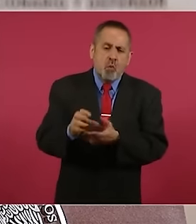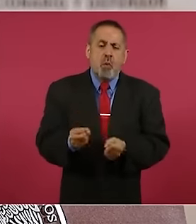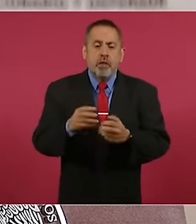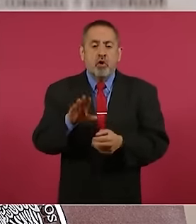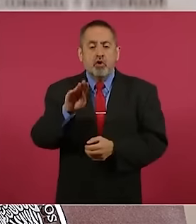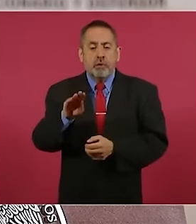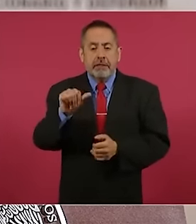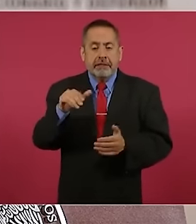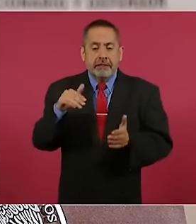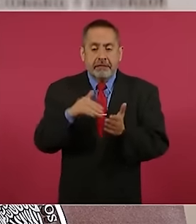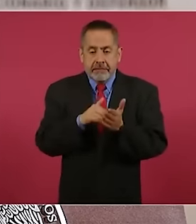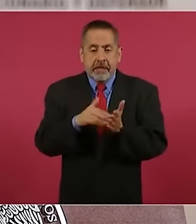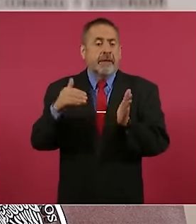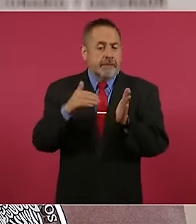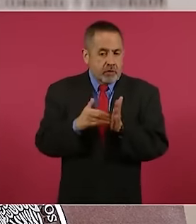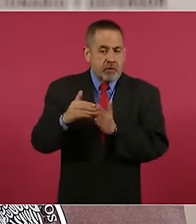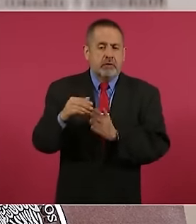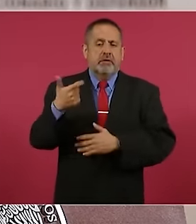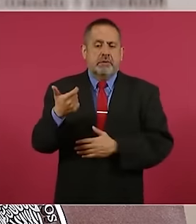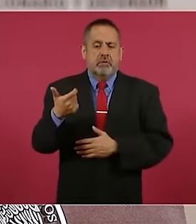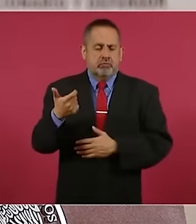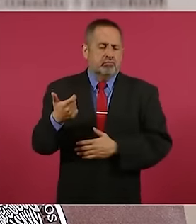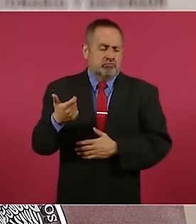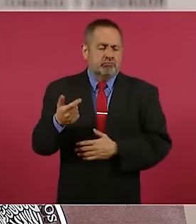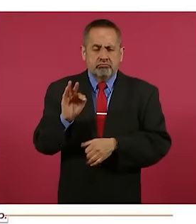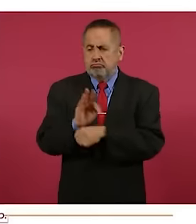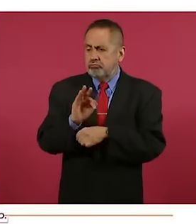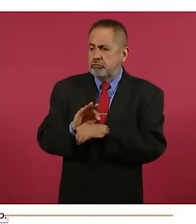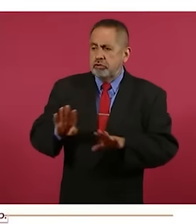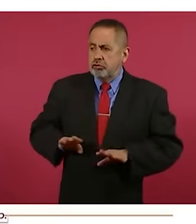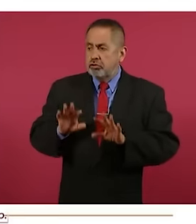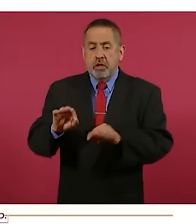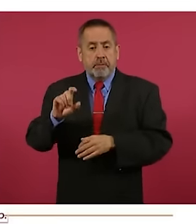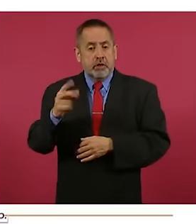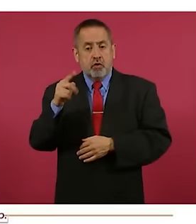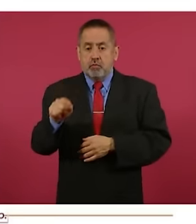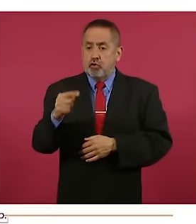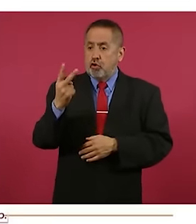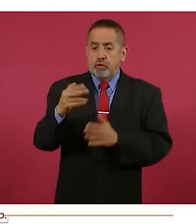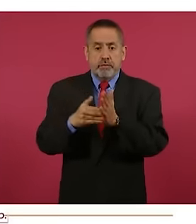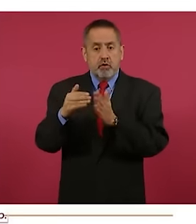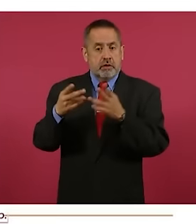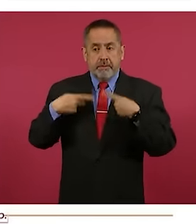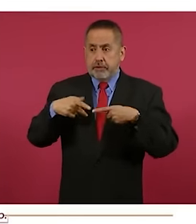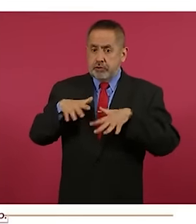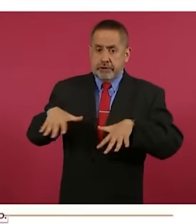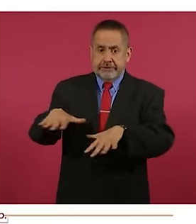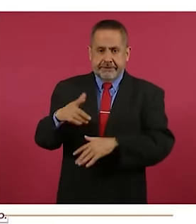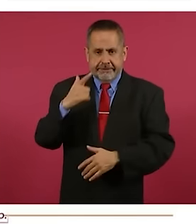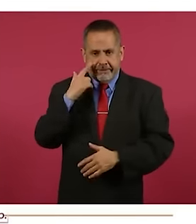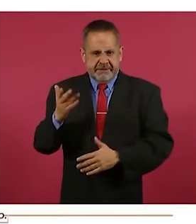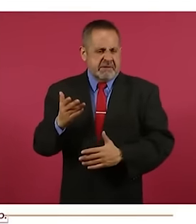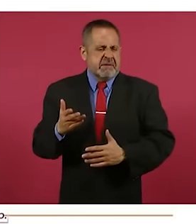96 mil millones de pesos, beneficiarán a 22.2 millones de habitantes, entre